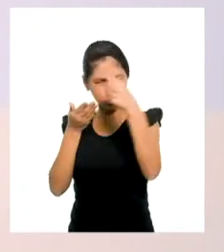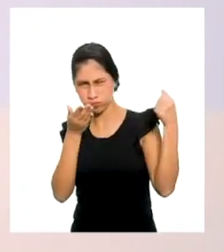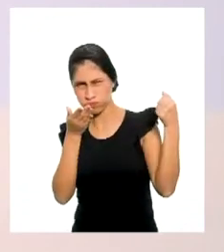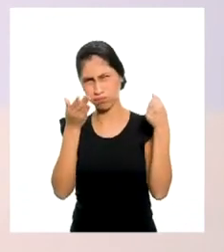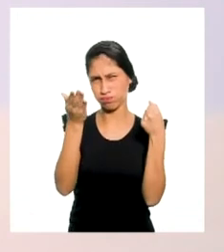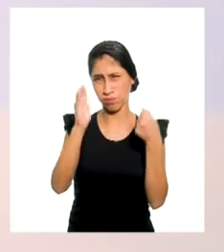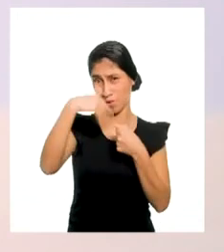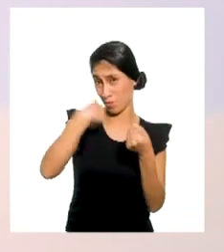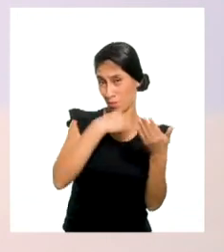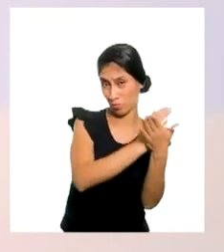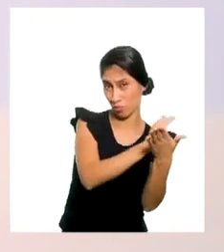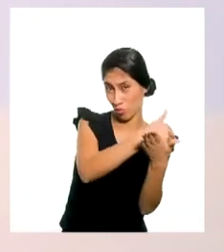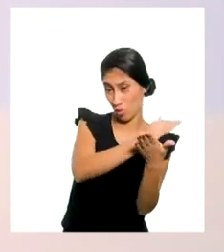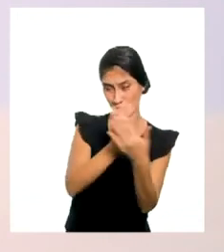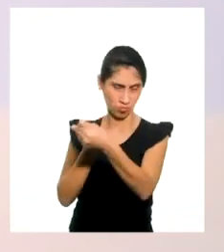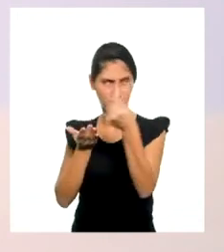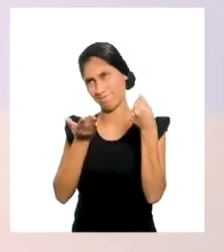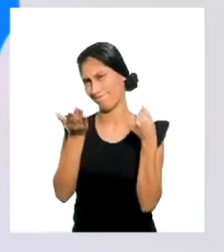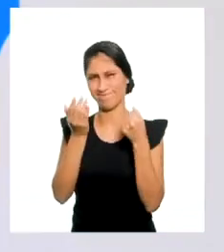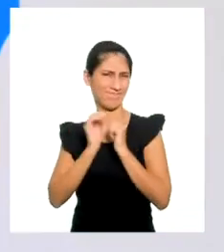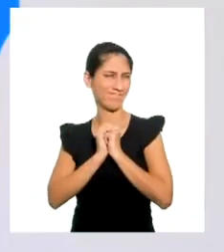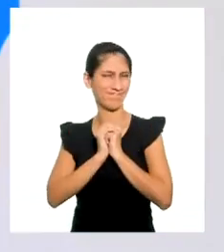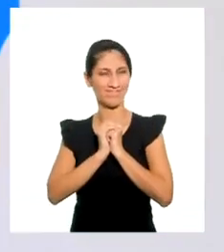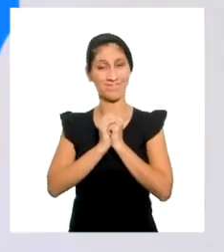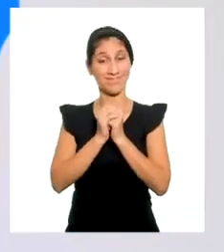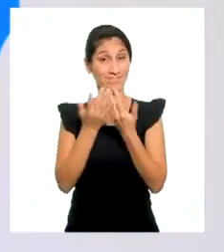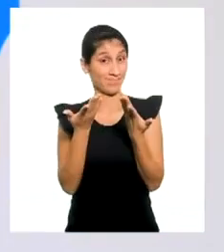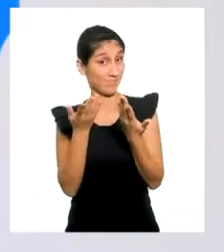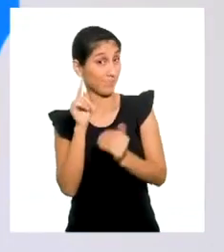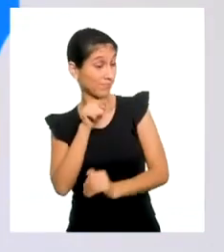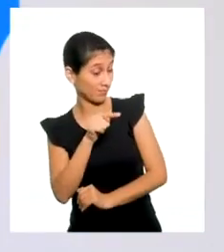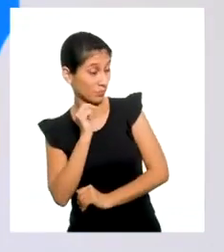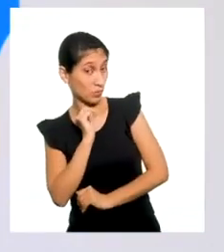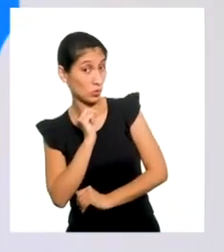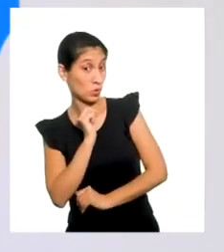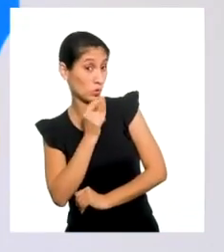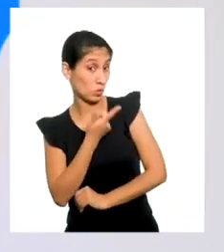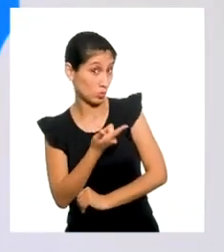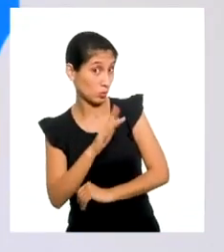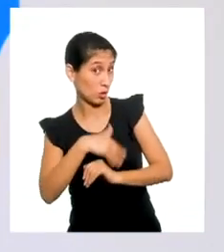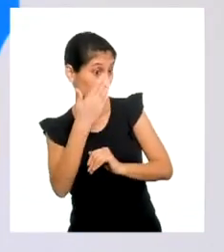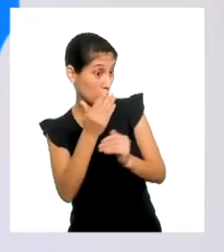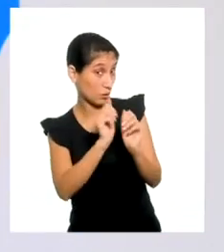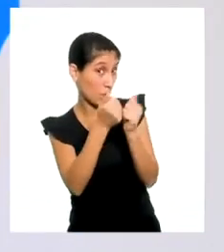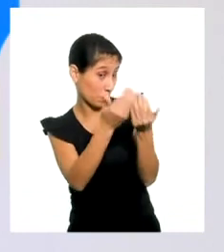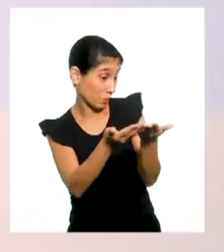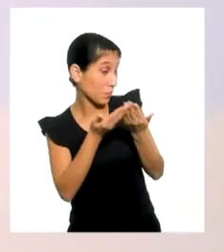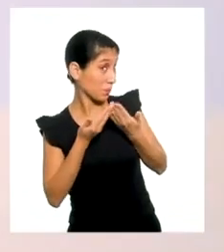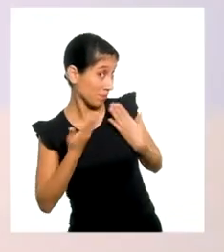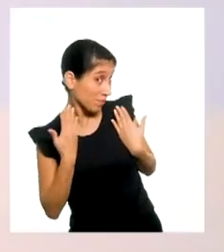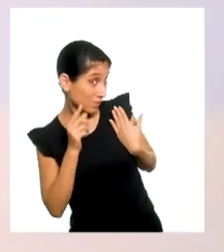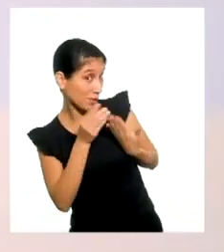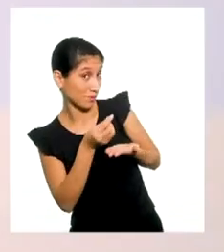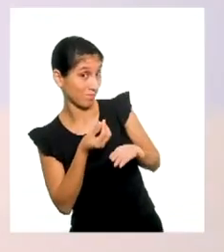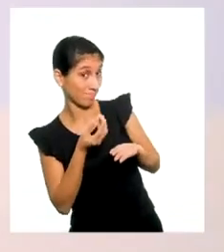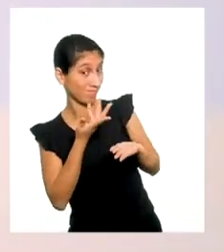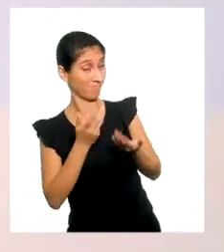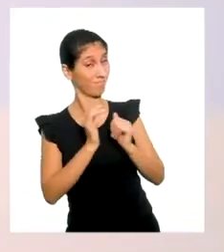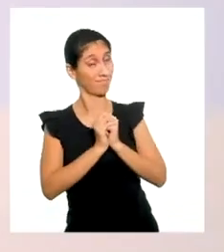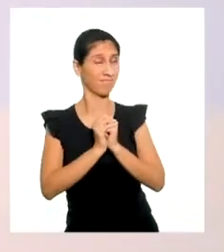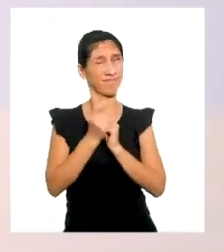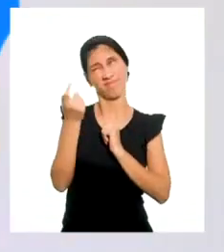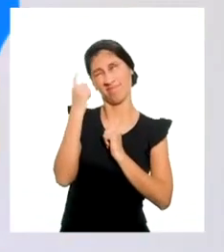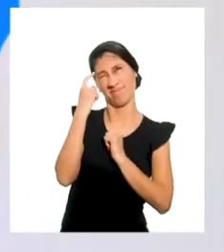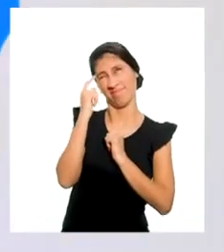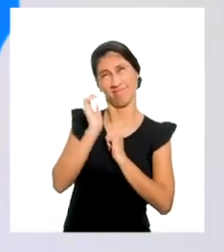para mis preparaciones en el horno. Espero que como mínimo me invites a algún pancito. Lo voy a